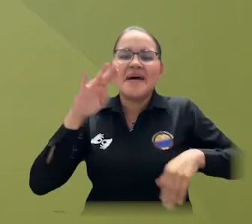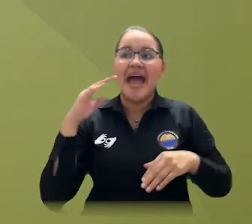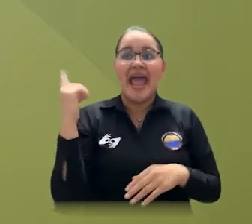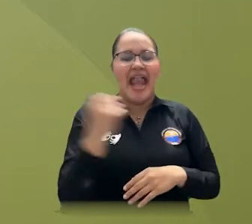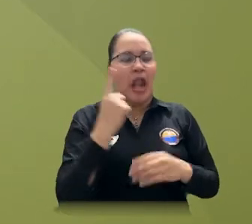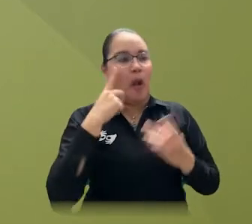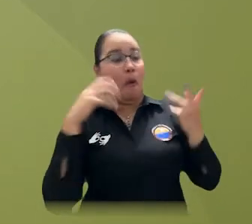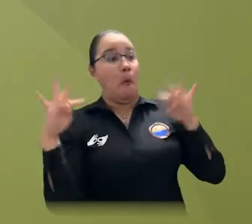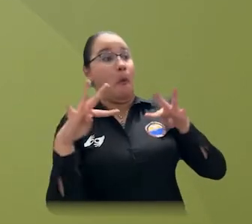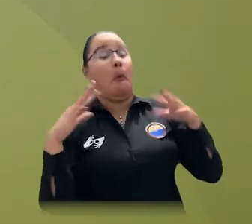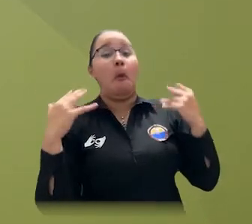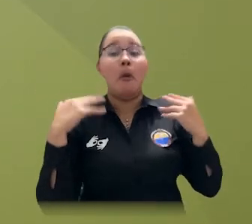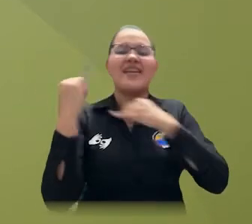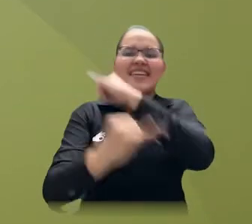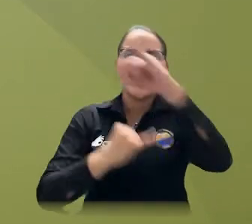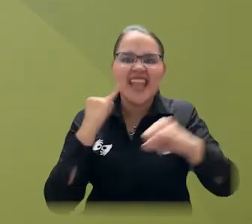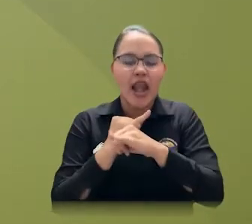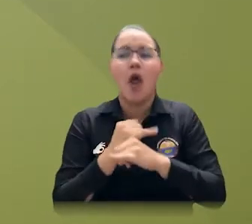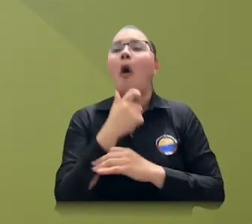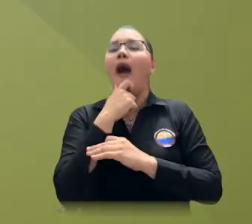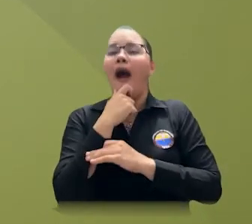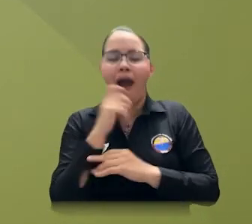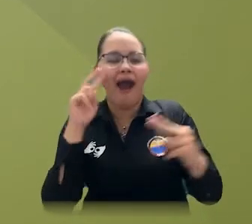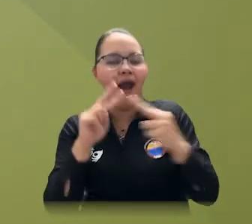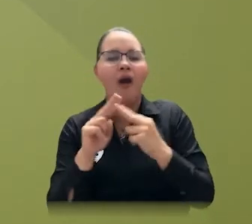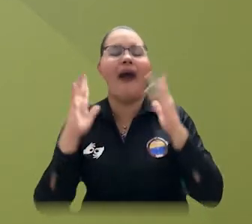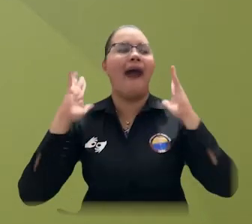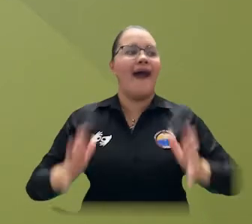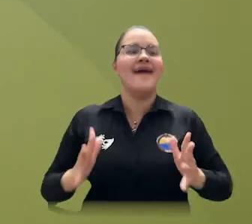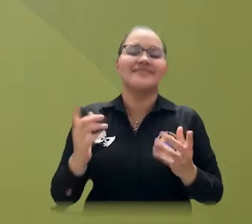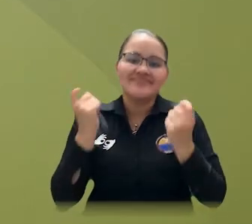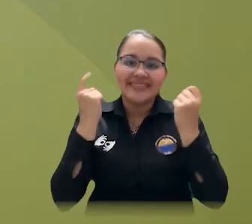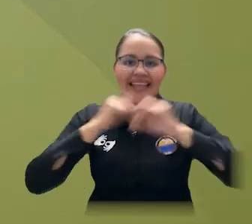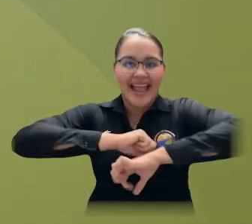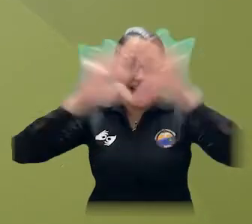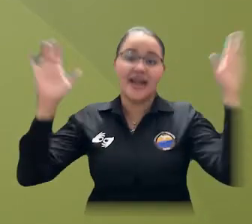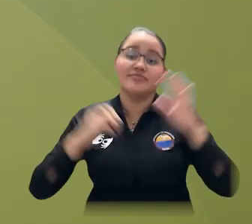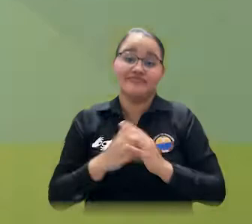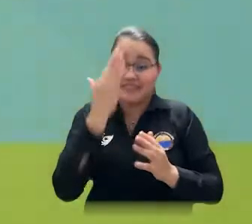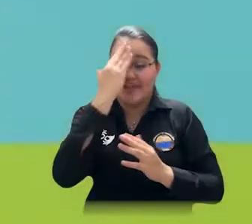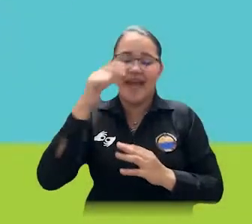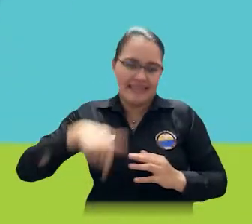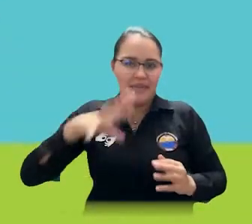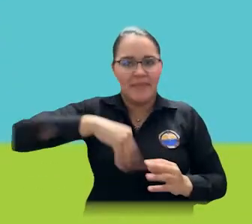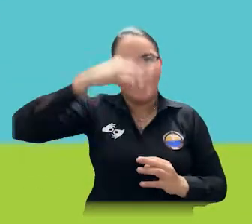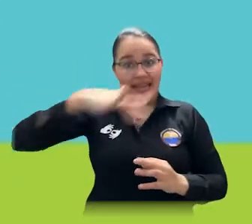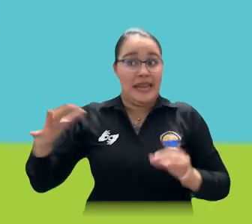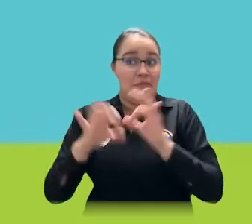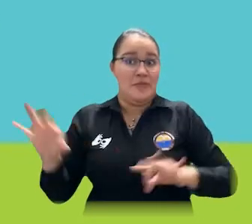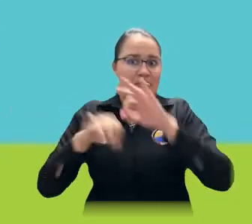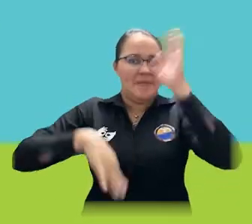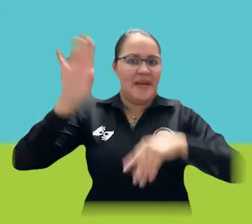visionan a nivel internacional para este negocio tan importante para la economía del departamento del Magdalena.